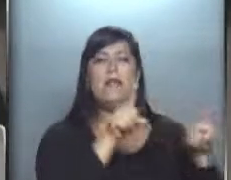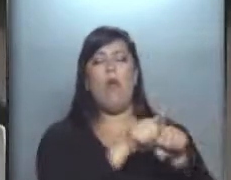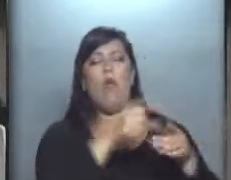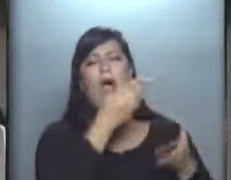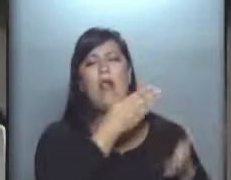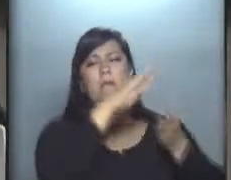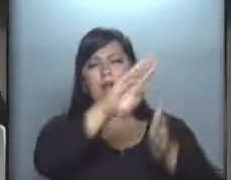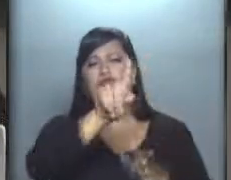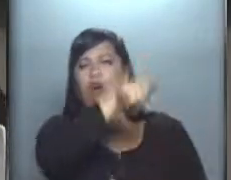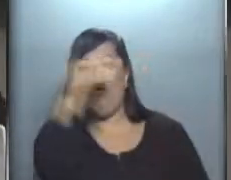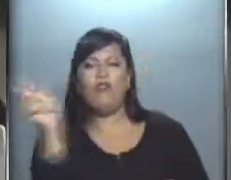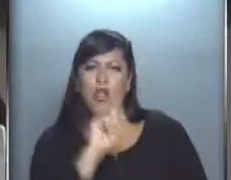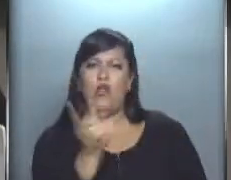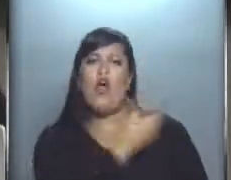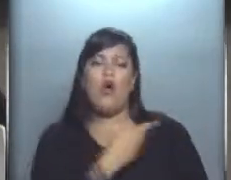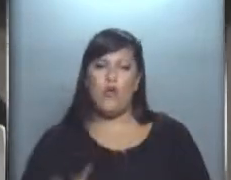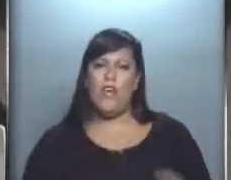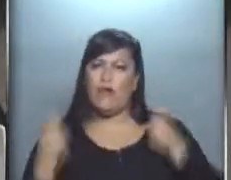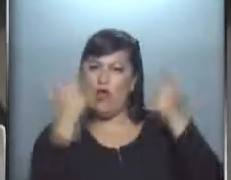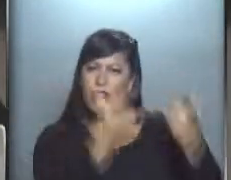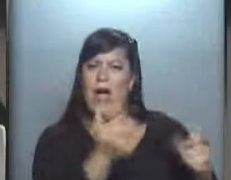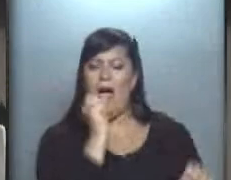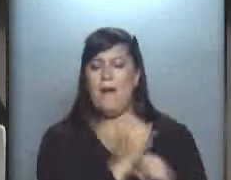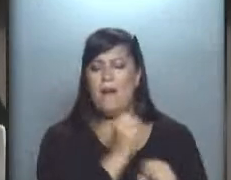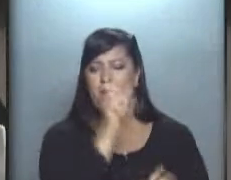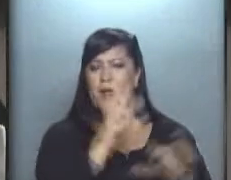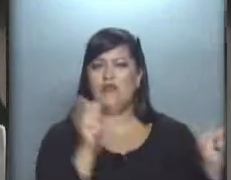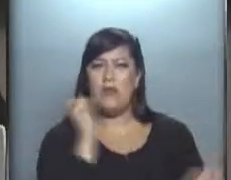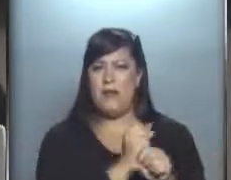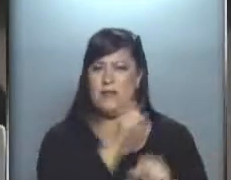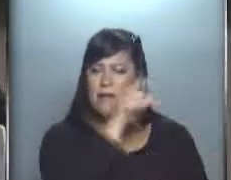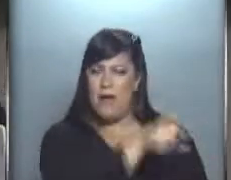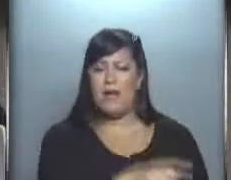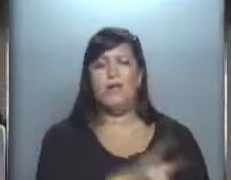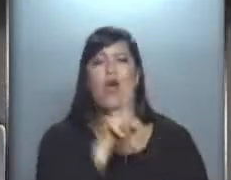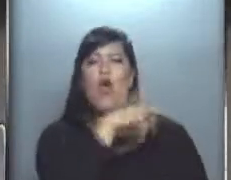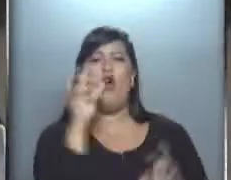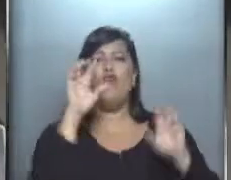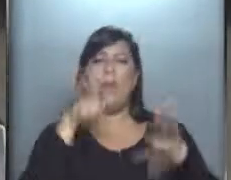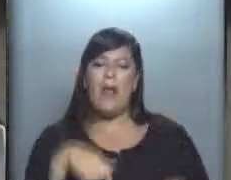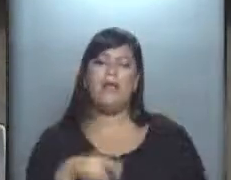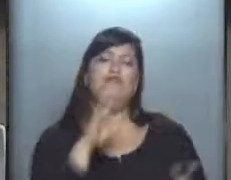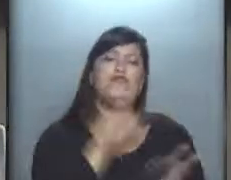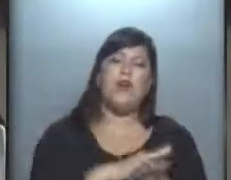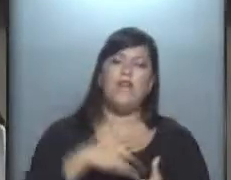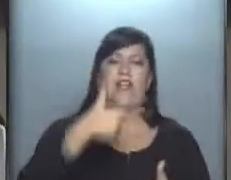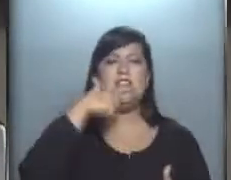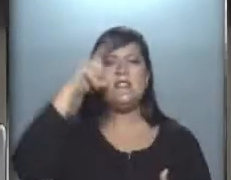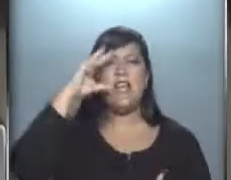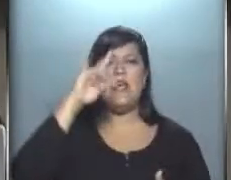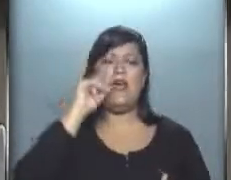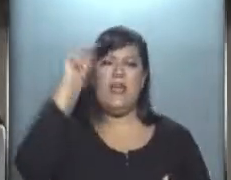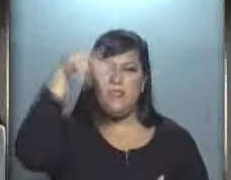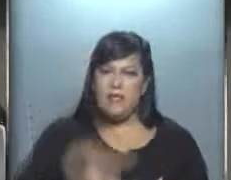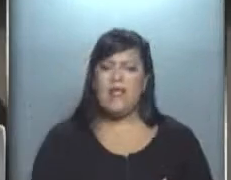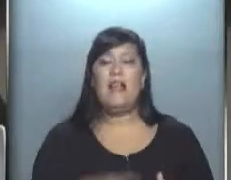adicional, por lo menos en el primer momento. El otro plan tiene que ver con el tema del CEDIN. El régimen del CEDIN en realidad